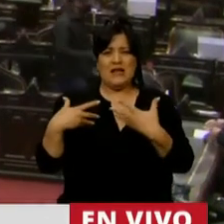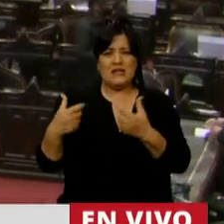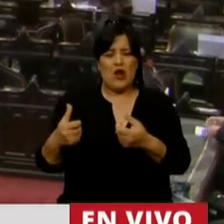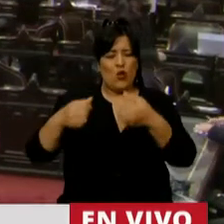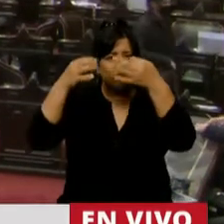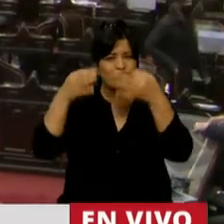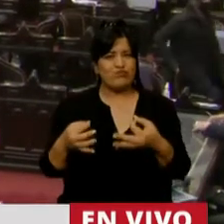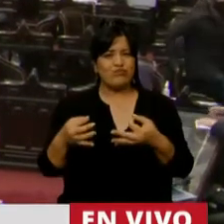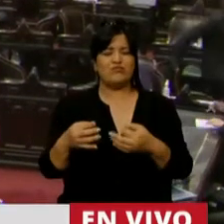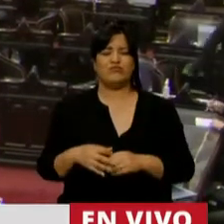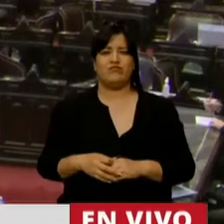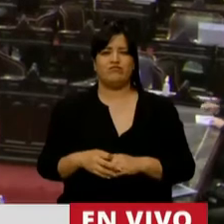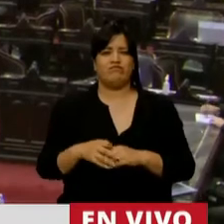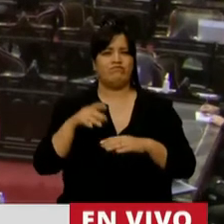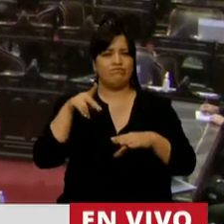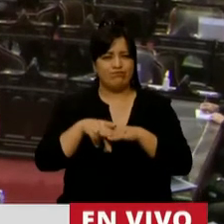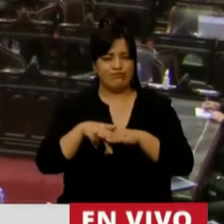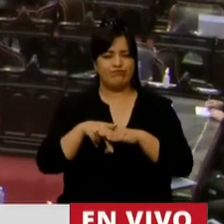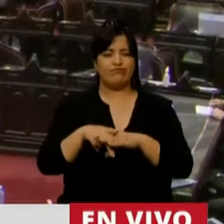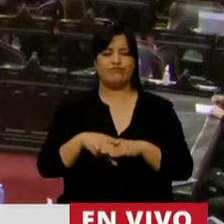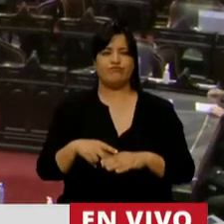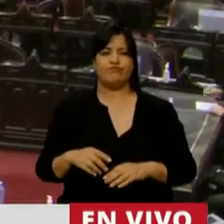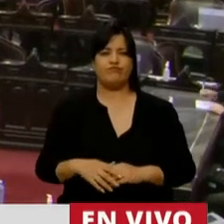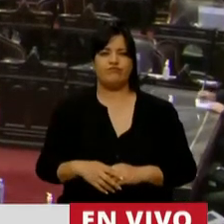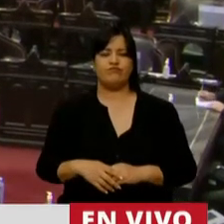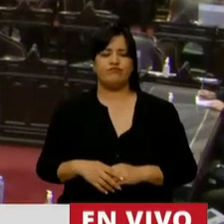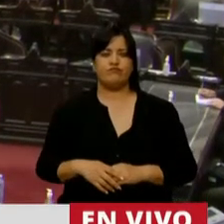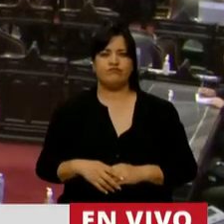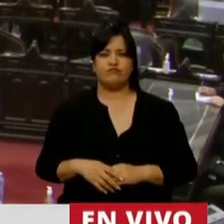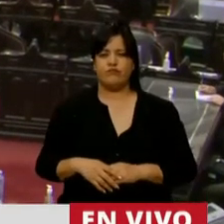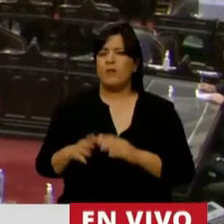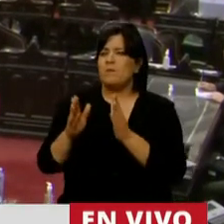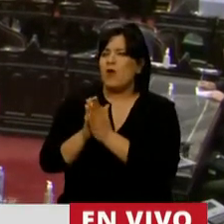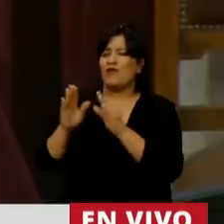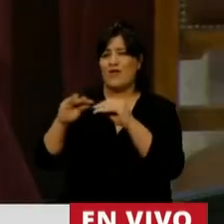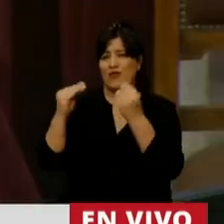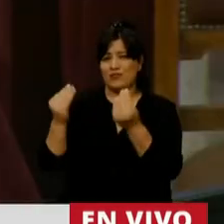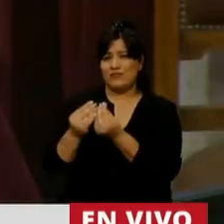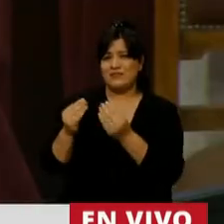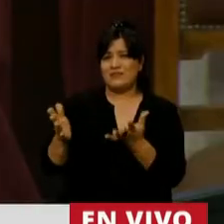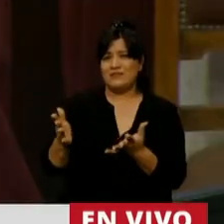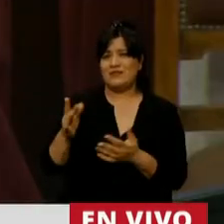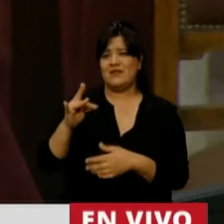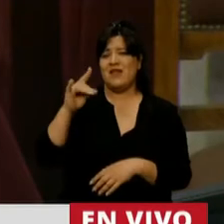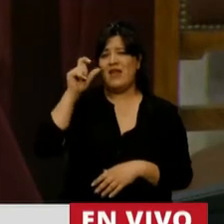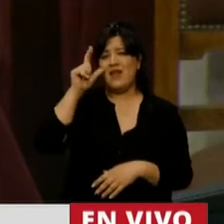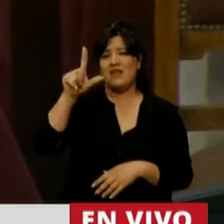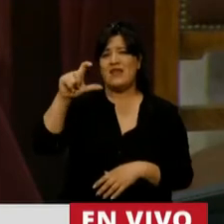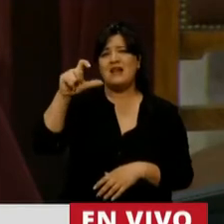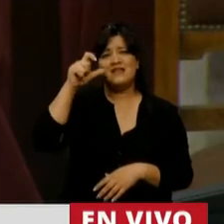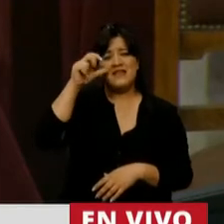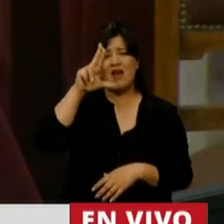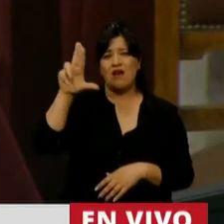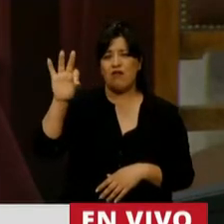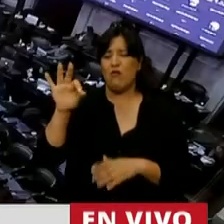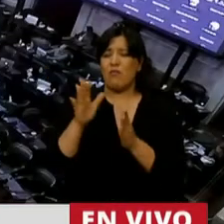facilitaba también... Vaya redondeando, diputado del Cerro.